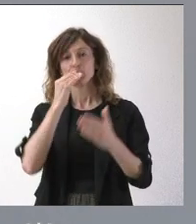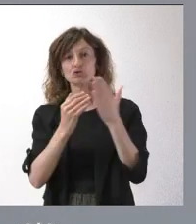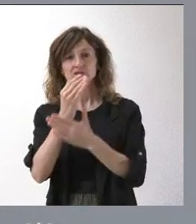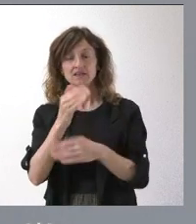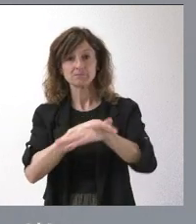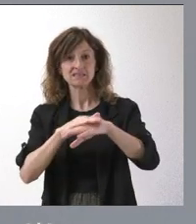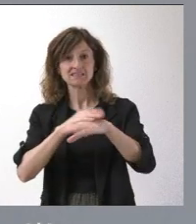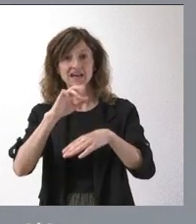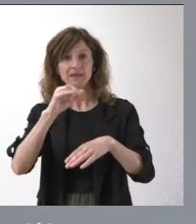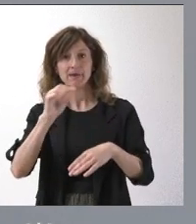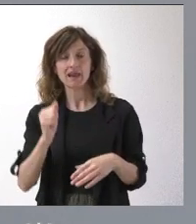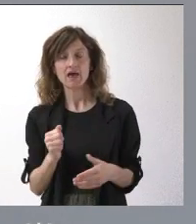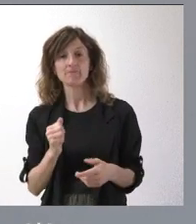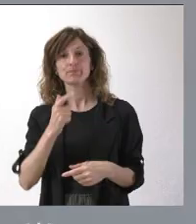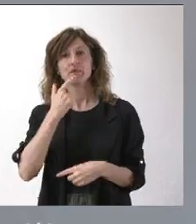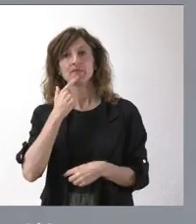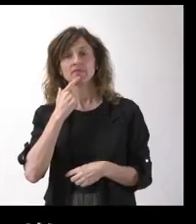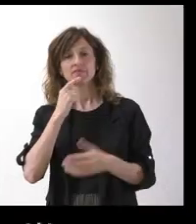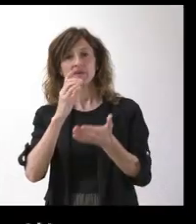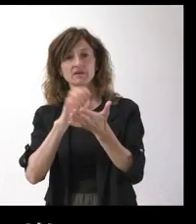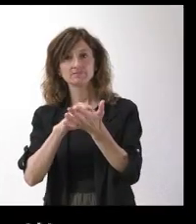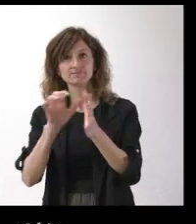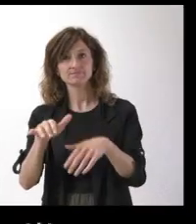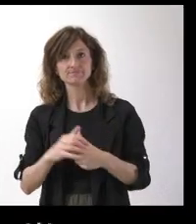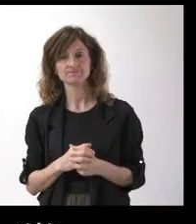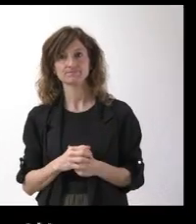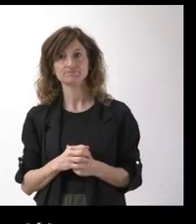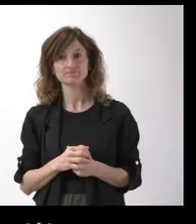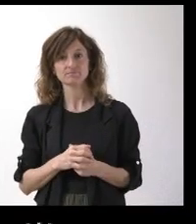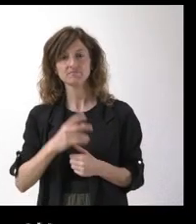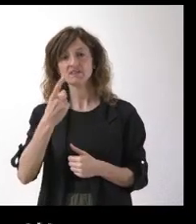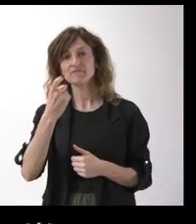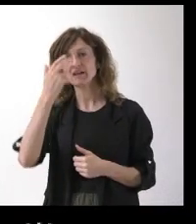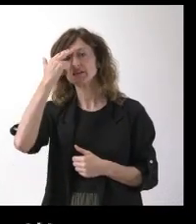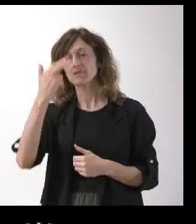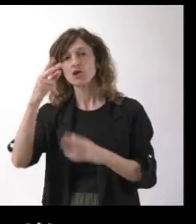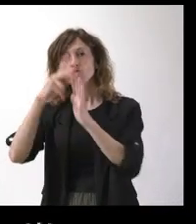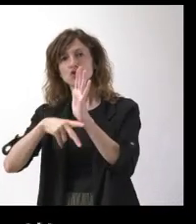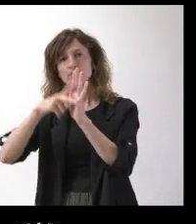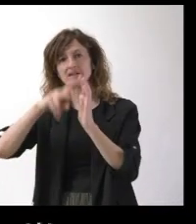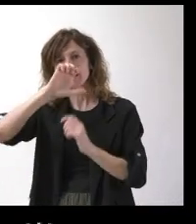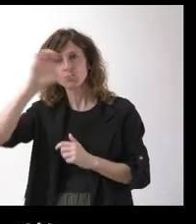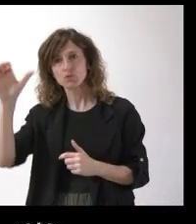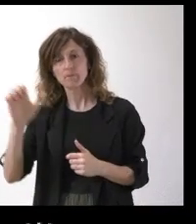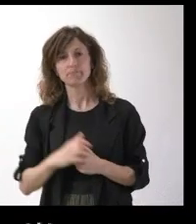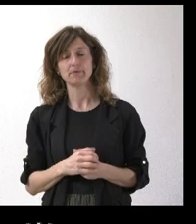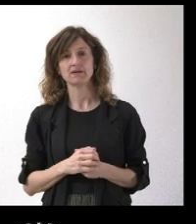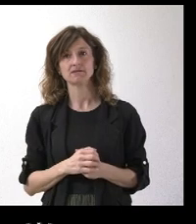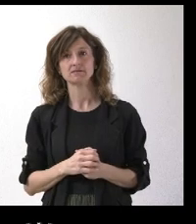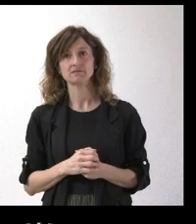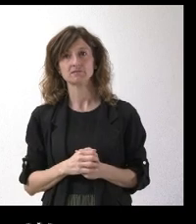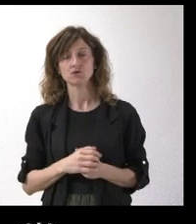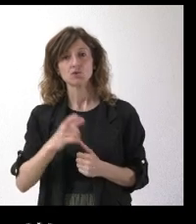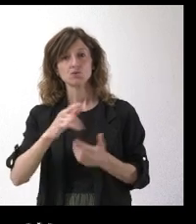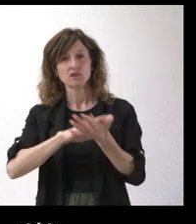Teresa Rivera ha cuestionado a la comunidad, ha dicho por su falta de respeto a las normas europeas. No sé si tiene algo que